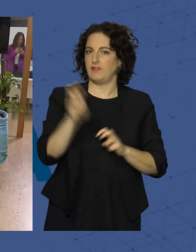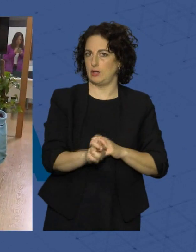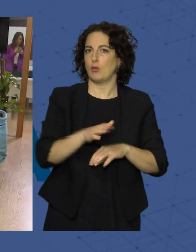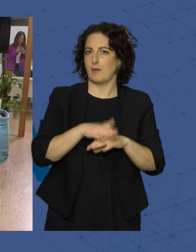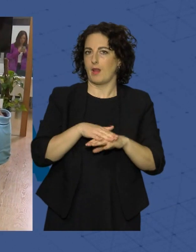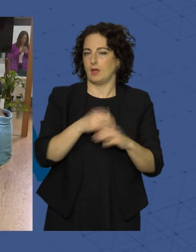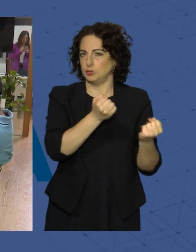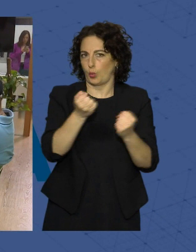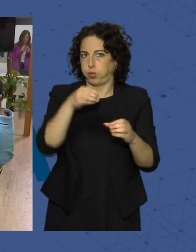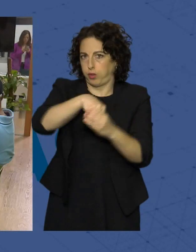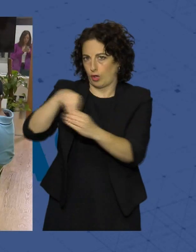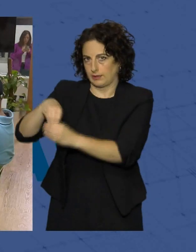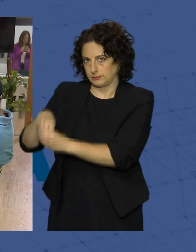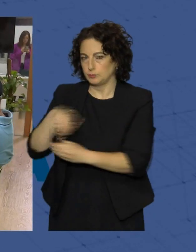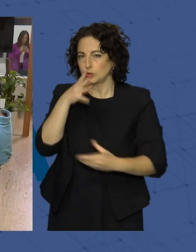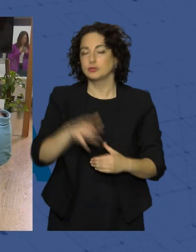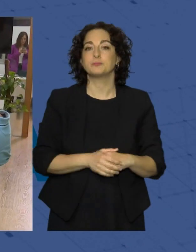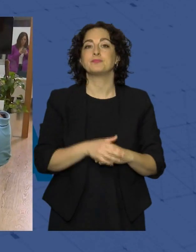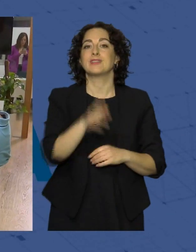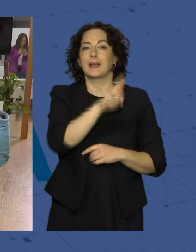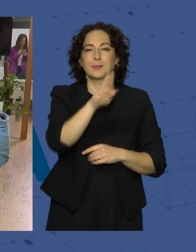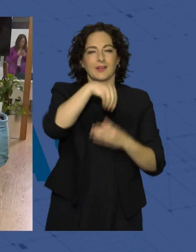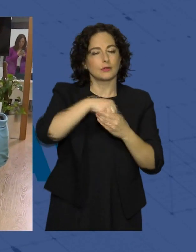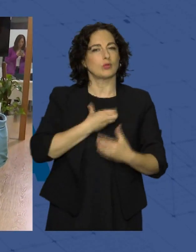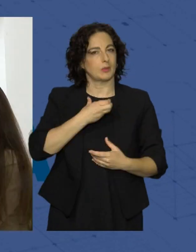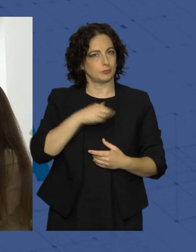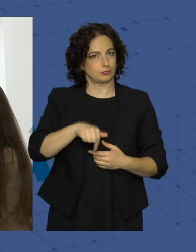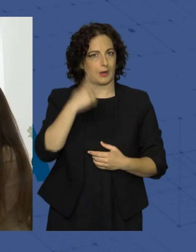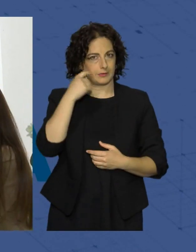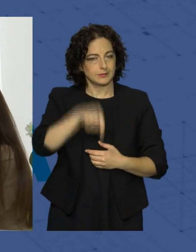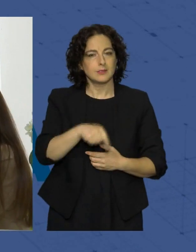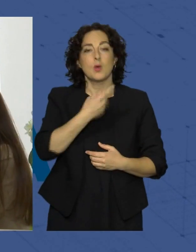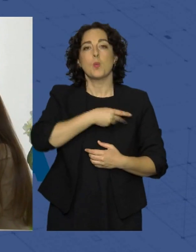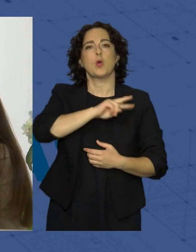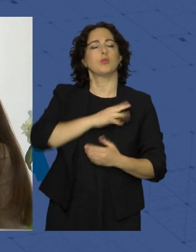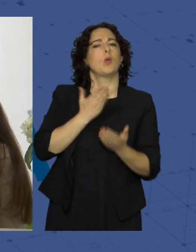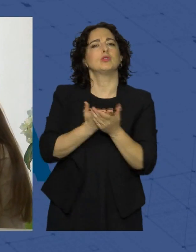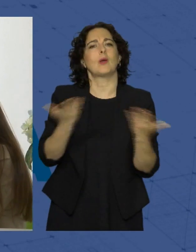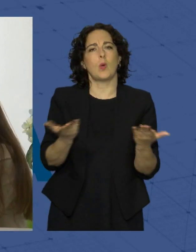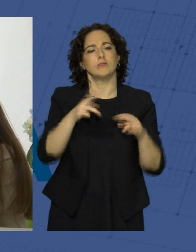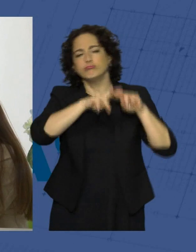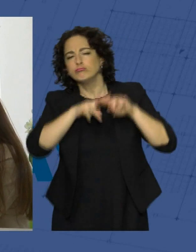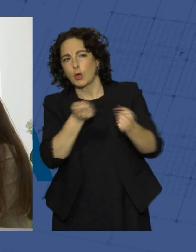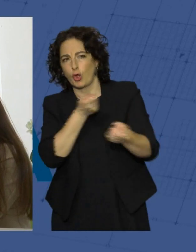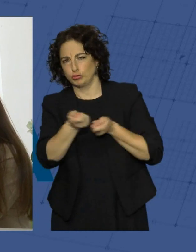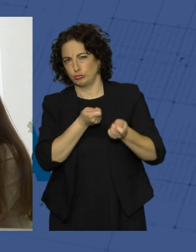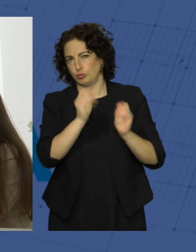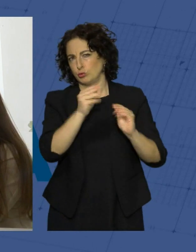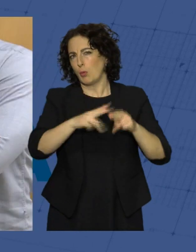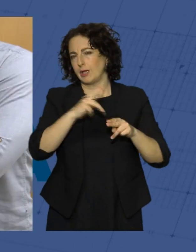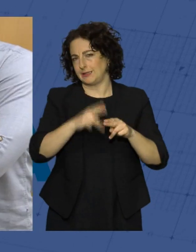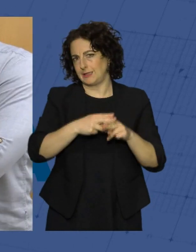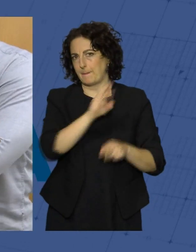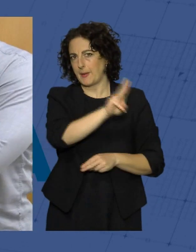instituciones. Un mantra que se repite en el Ayuntamiento de la Capital, donde Vox se propone fiscalizar las políticas del Partido Popular,